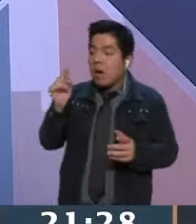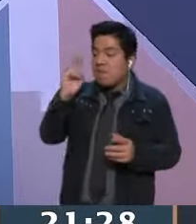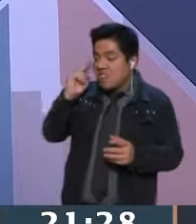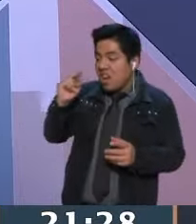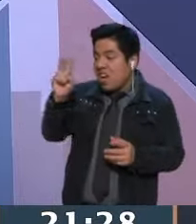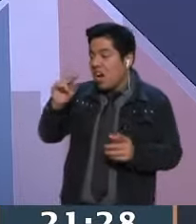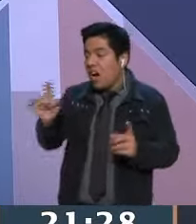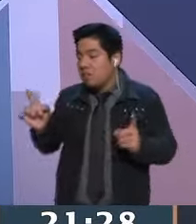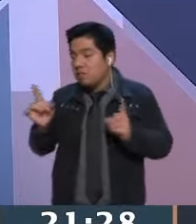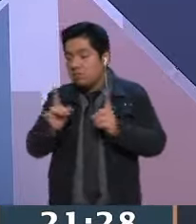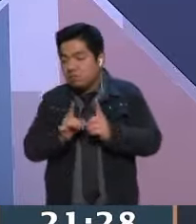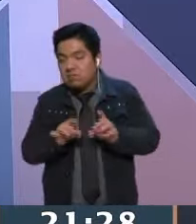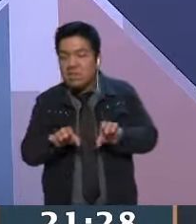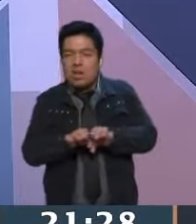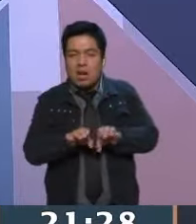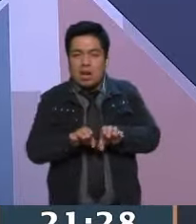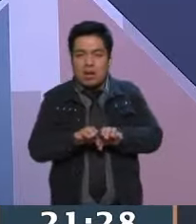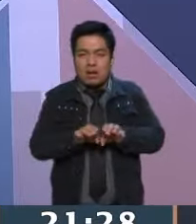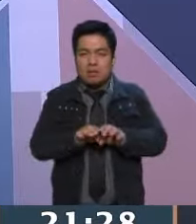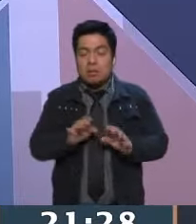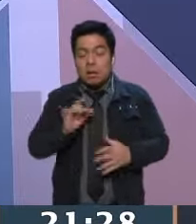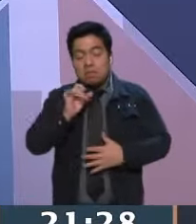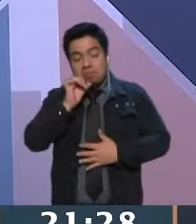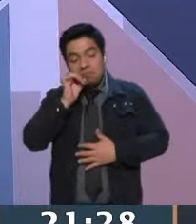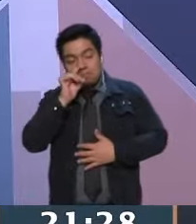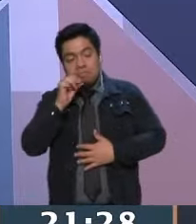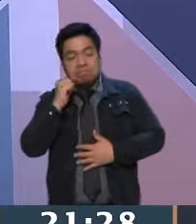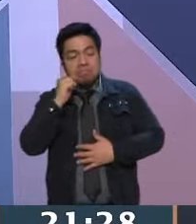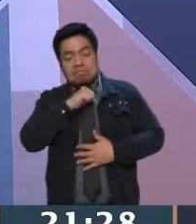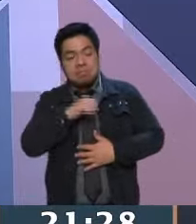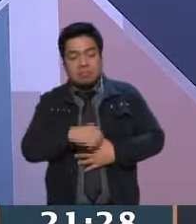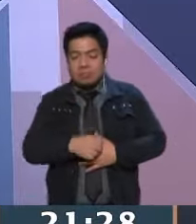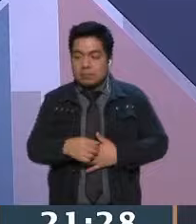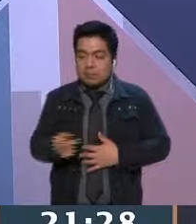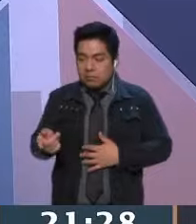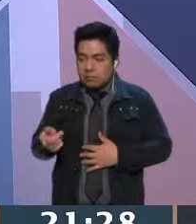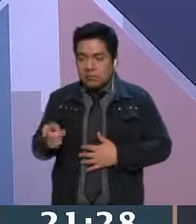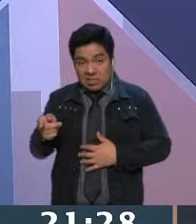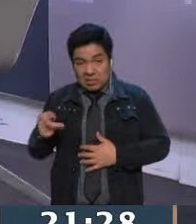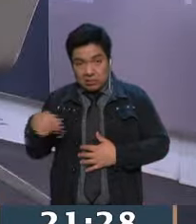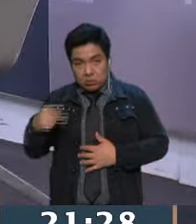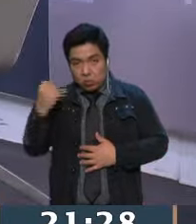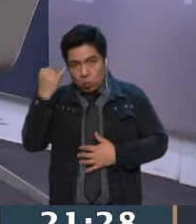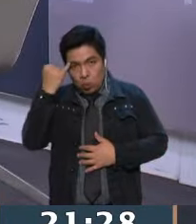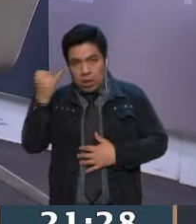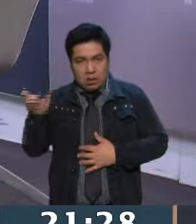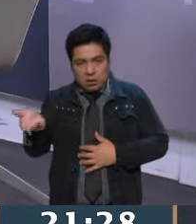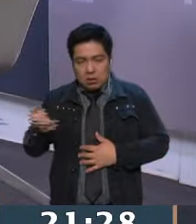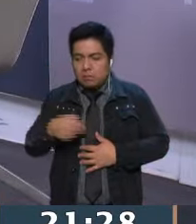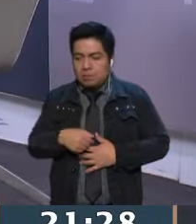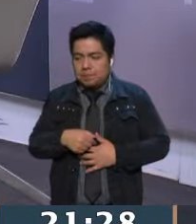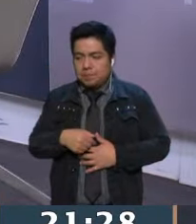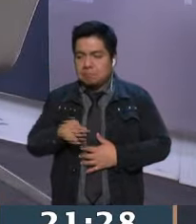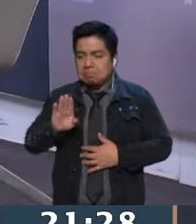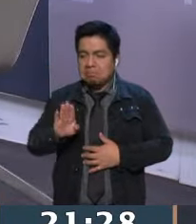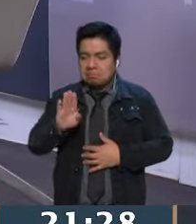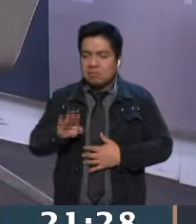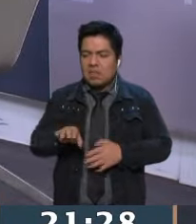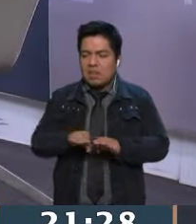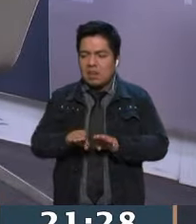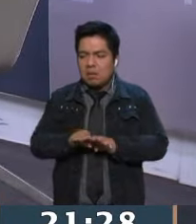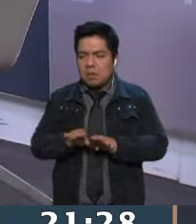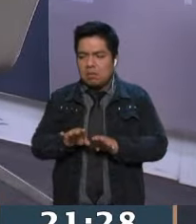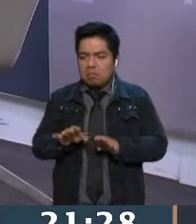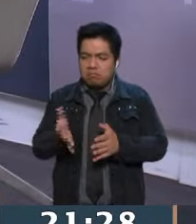muy como de mucho caché, ¿no? Como se dice. Entonces, esa visión que, digamos, corresponde a otro